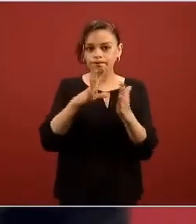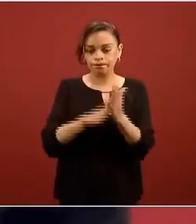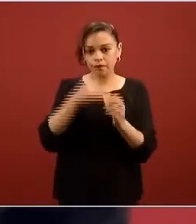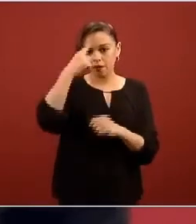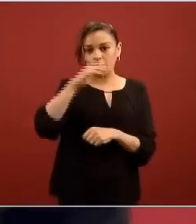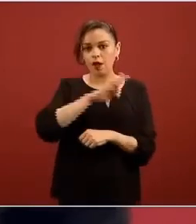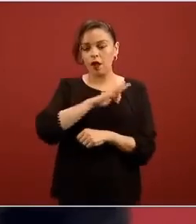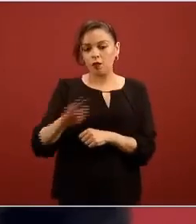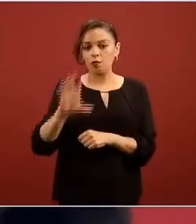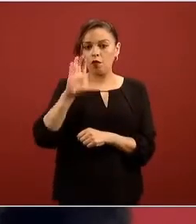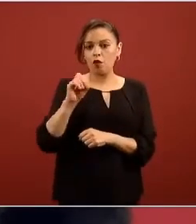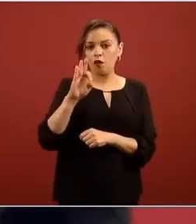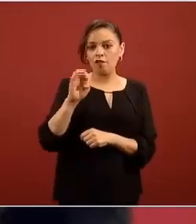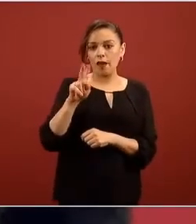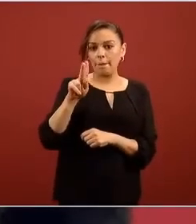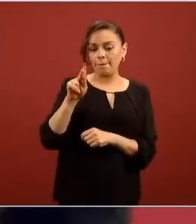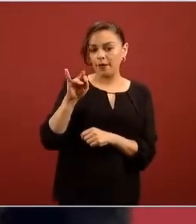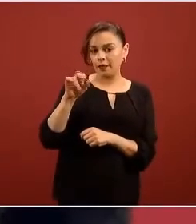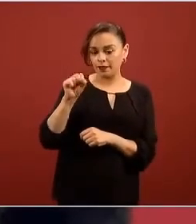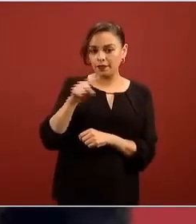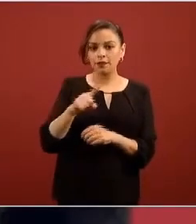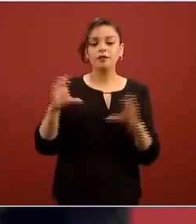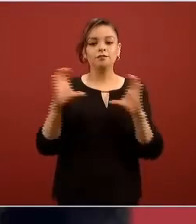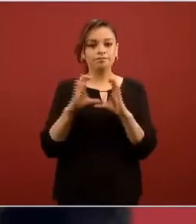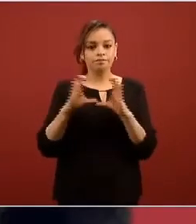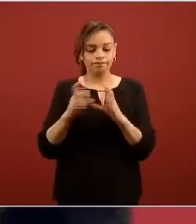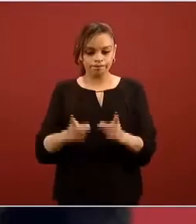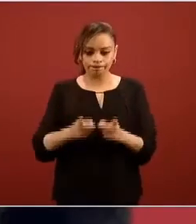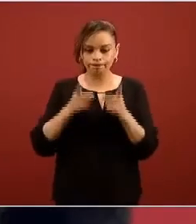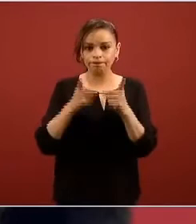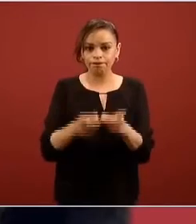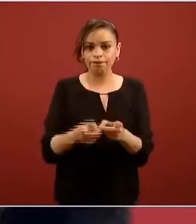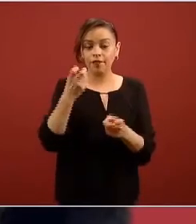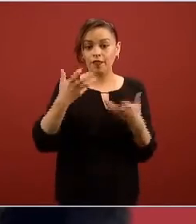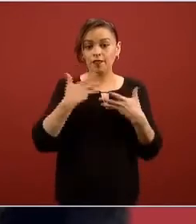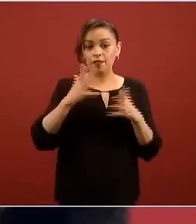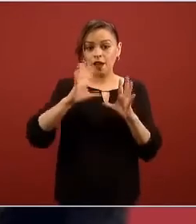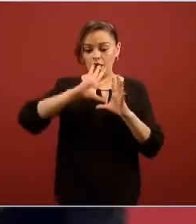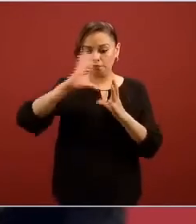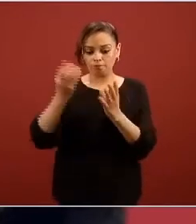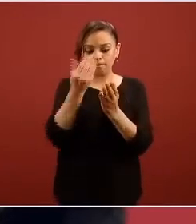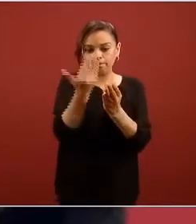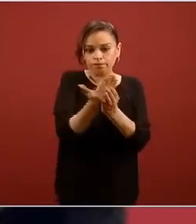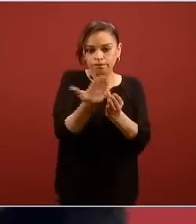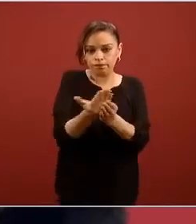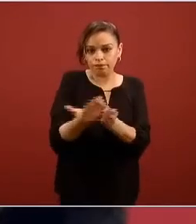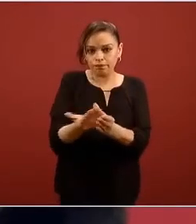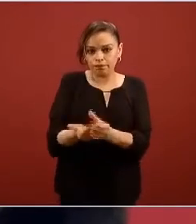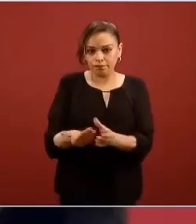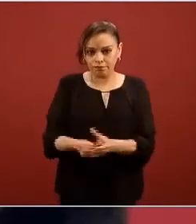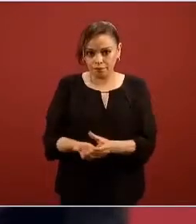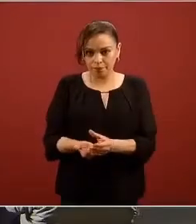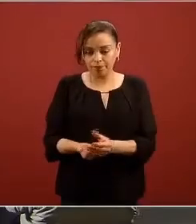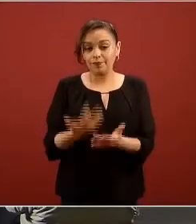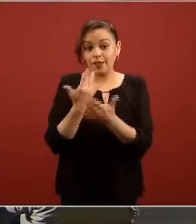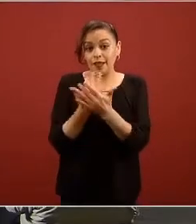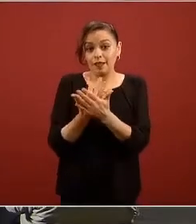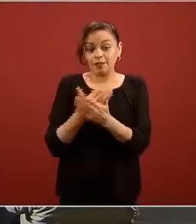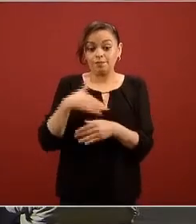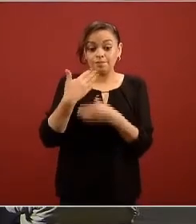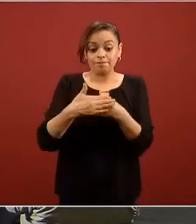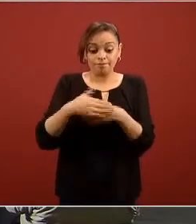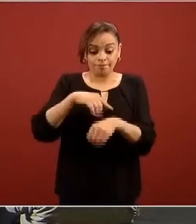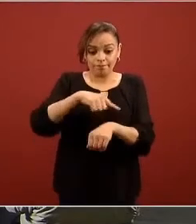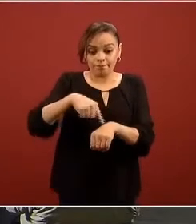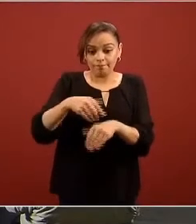COFEPRIS ya está sometido todo el expediente y esperamos esta aprobación en las próximas horas después de haber